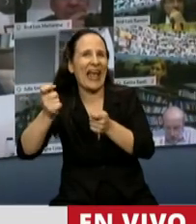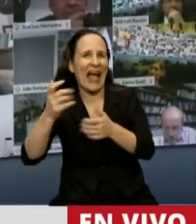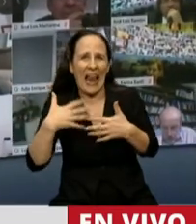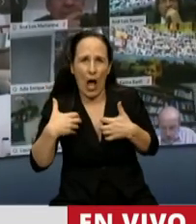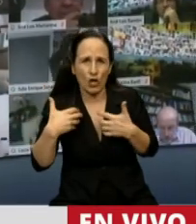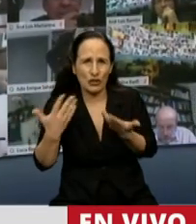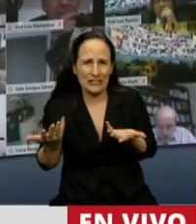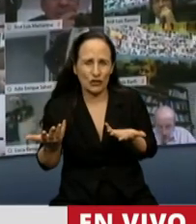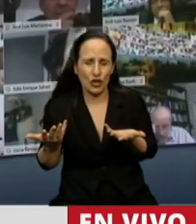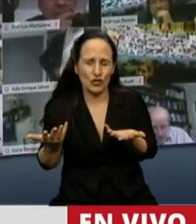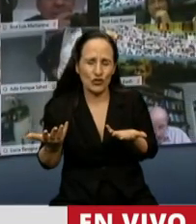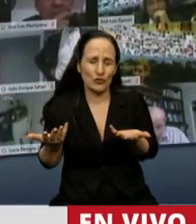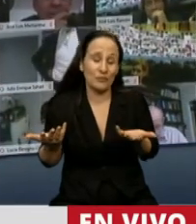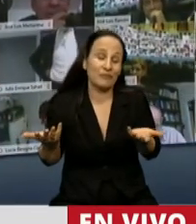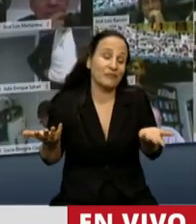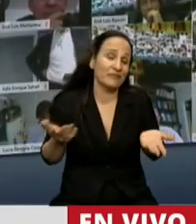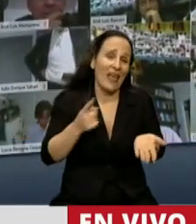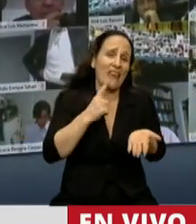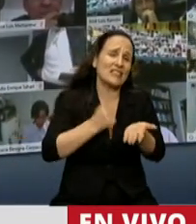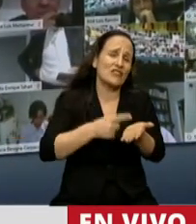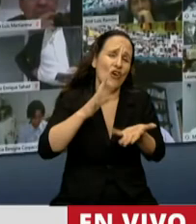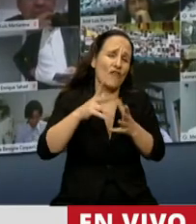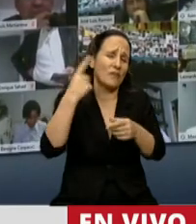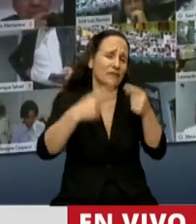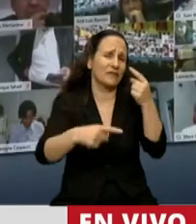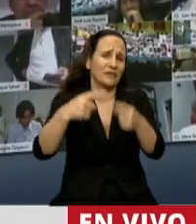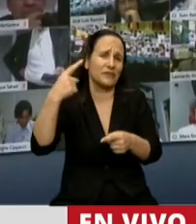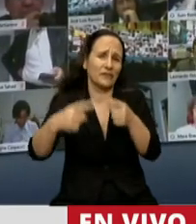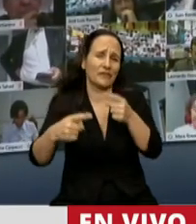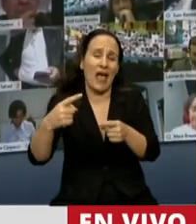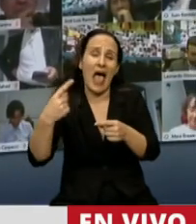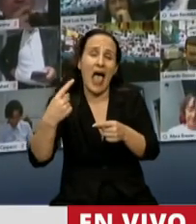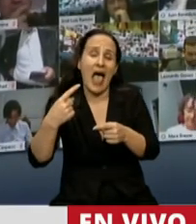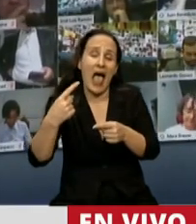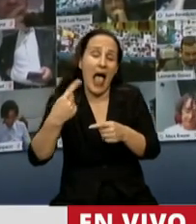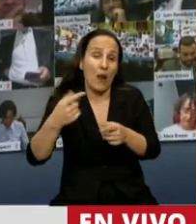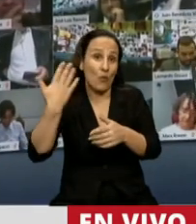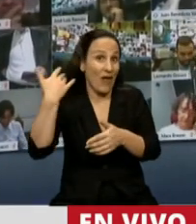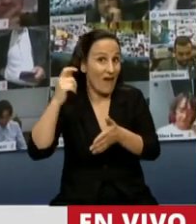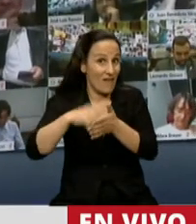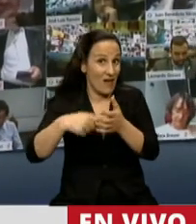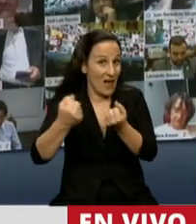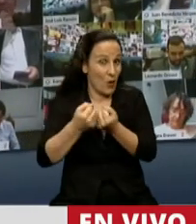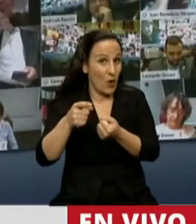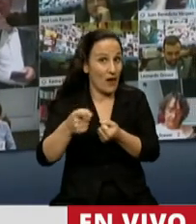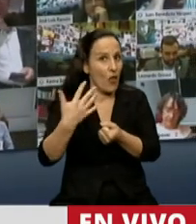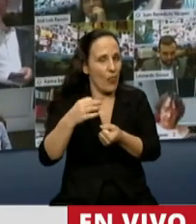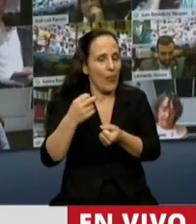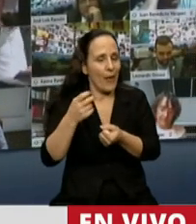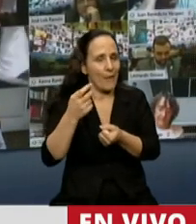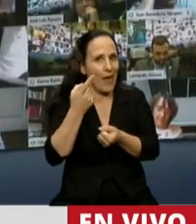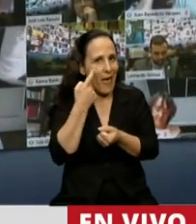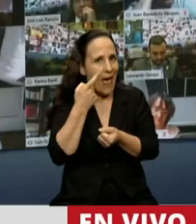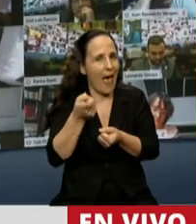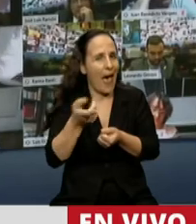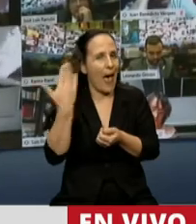se han tomado alternativas diferentes que deben ser algunas revisadas, como ese convenio que yo estoy manifestando al Forador y Duncan, que